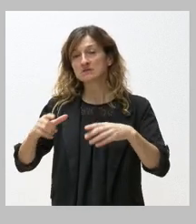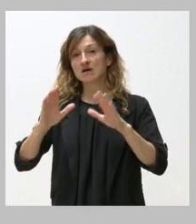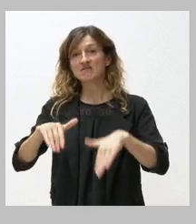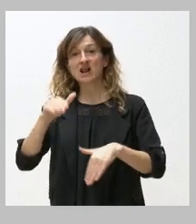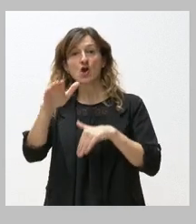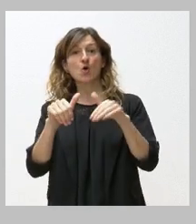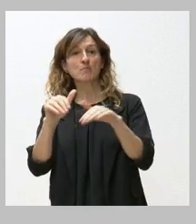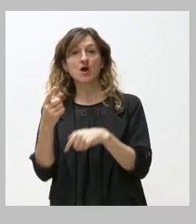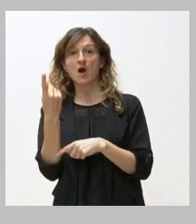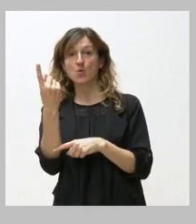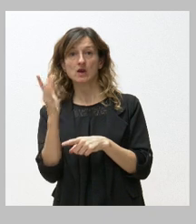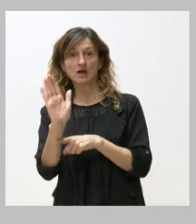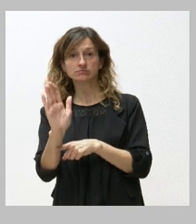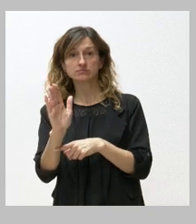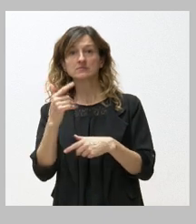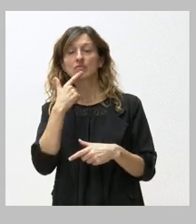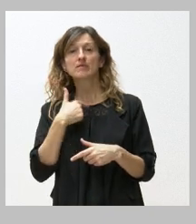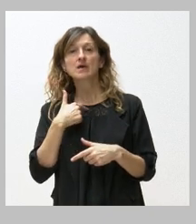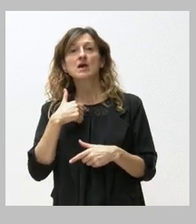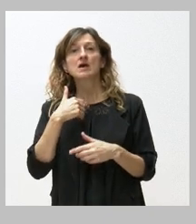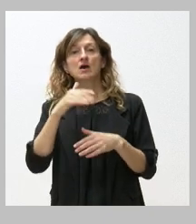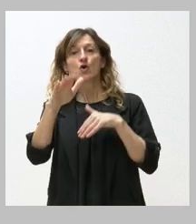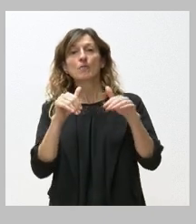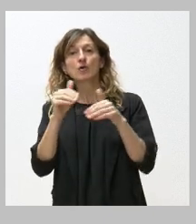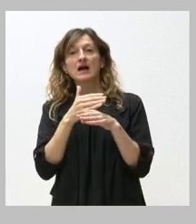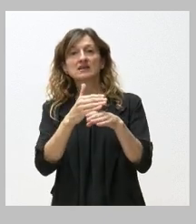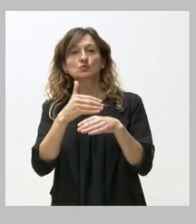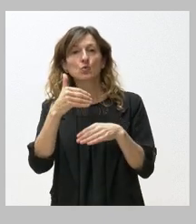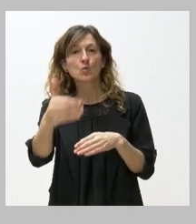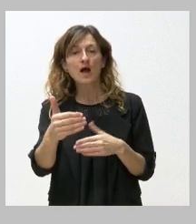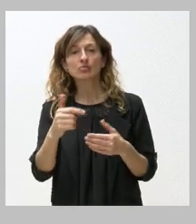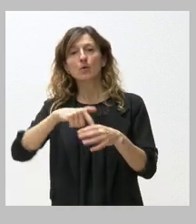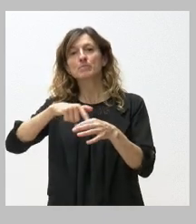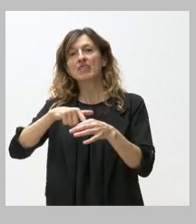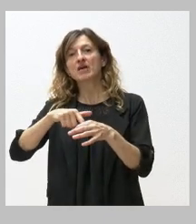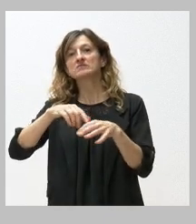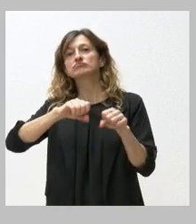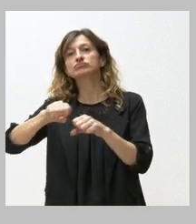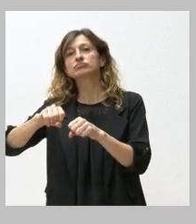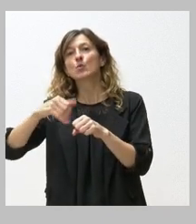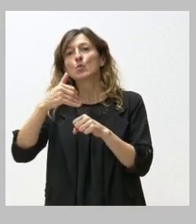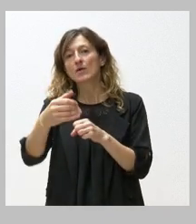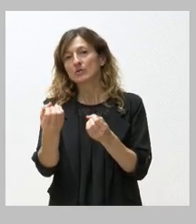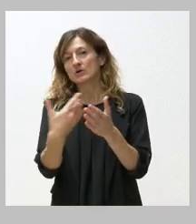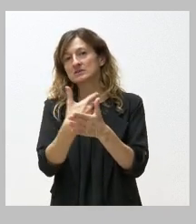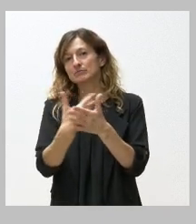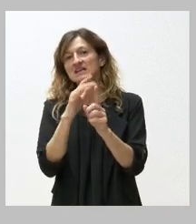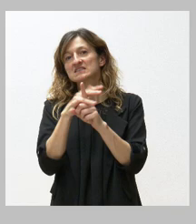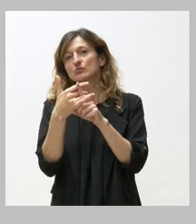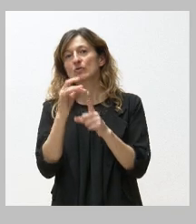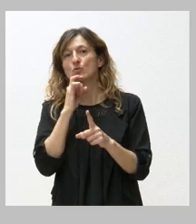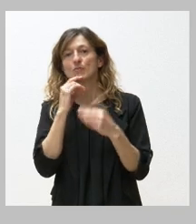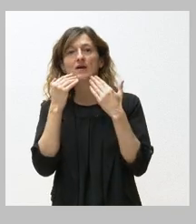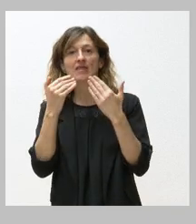una no sé si nos pueden decir cuándo se van a convocar el resto o cuándo van a estar esas plazas ocupadas un poco que nos cuenten cuál es la situación gracias